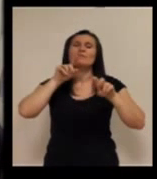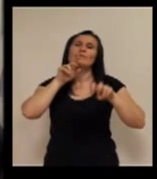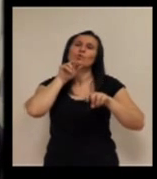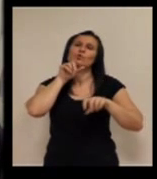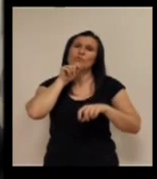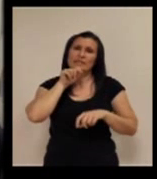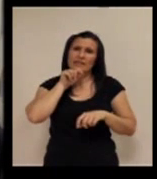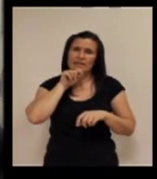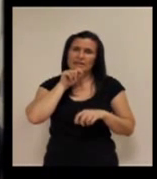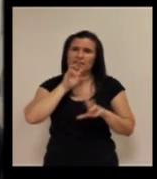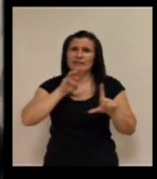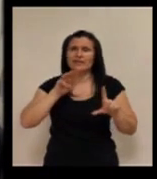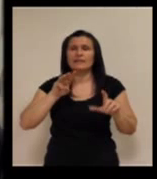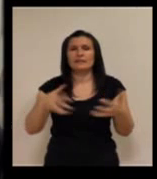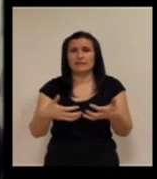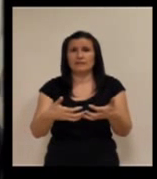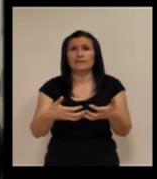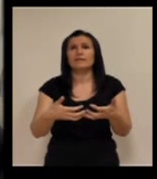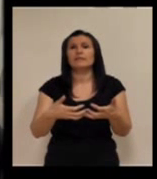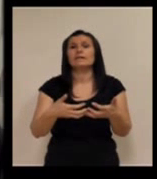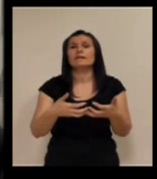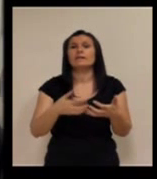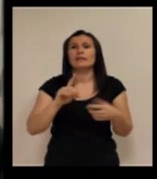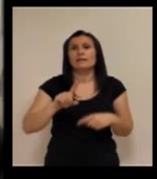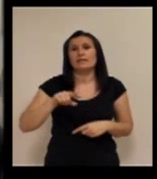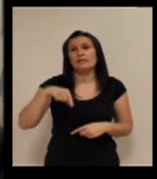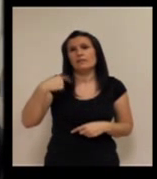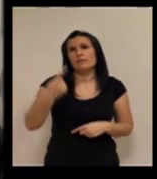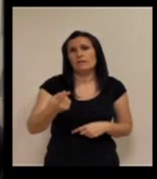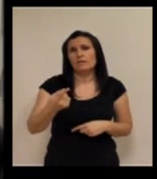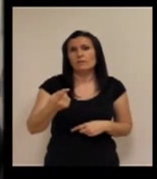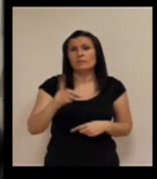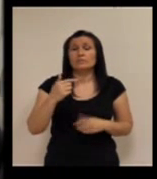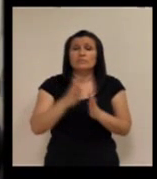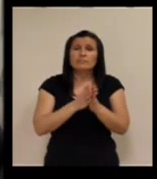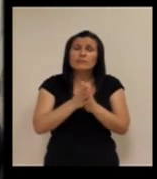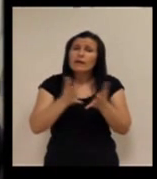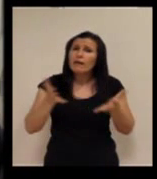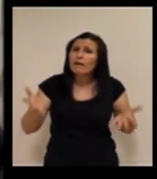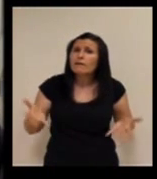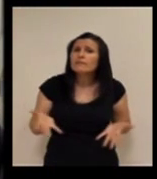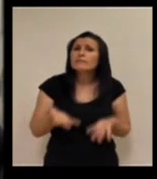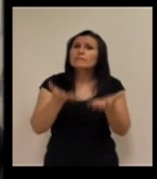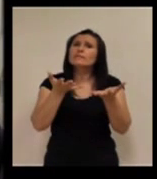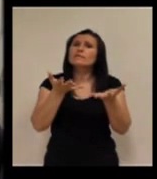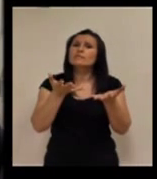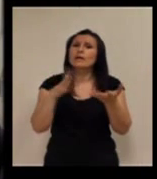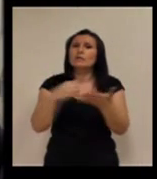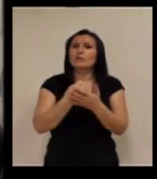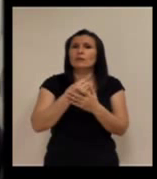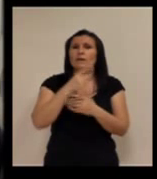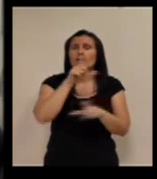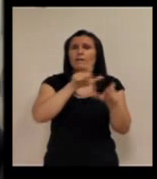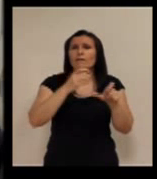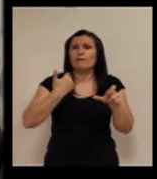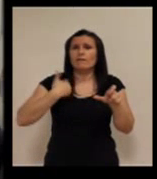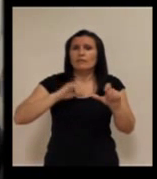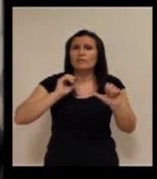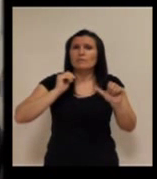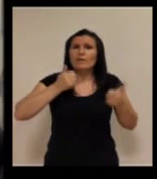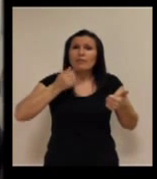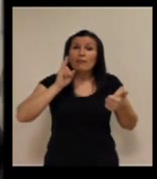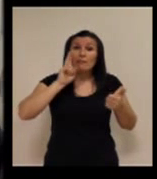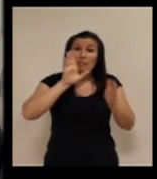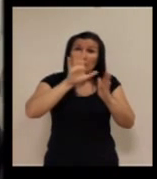que están también con el tema del Twitter y y luego bueno pues animaros a todos los que